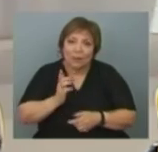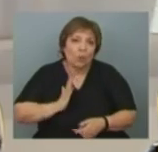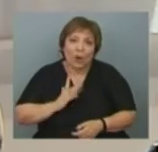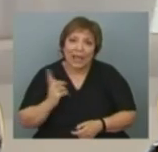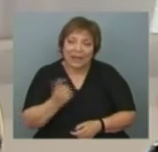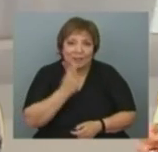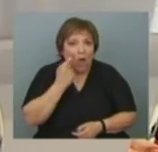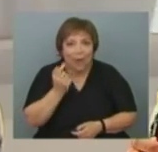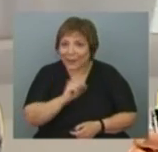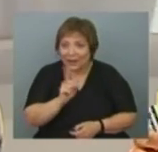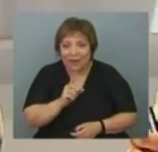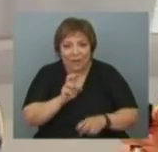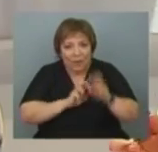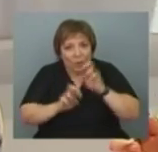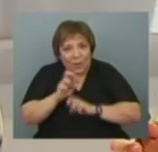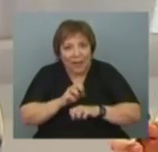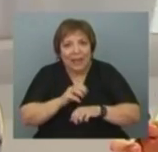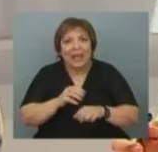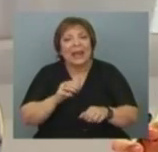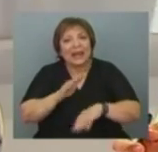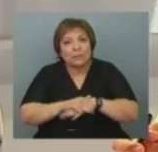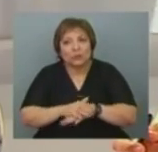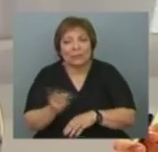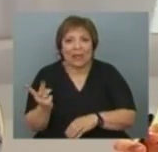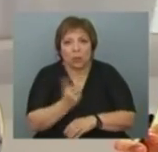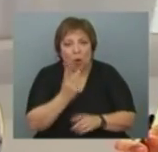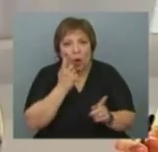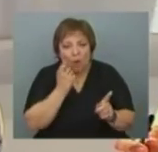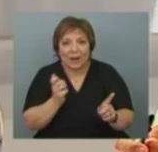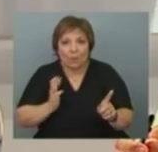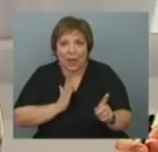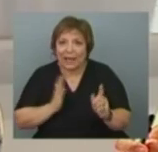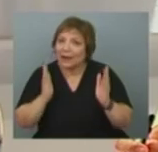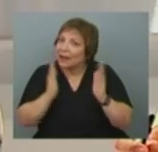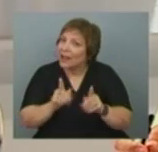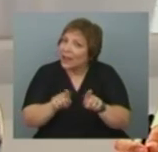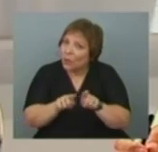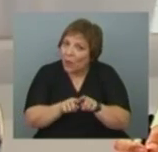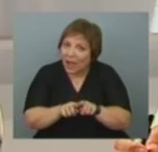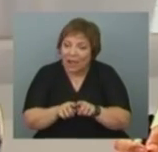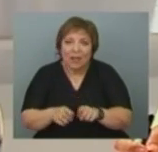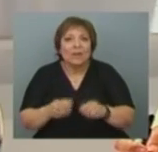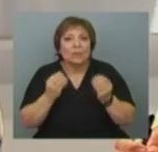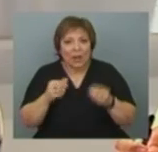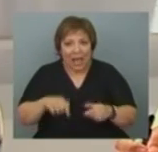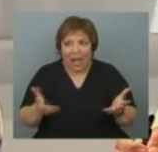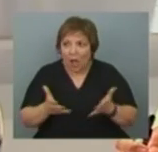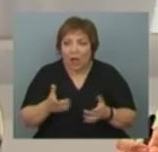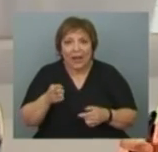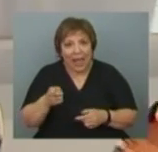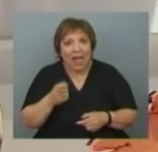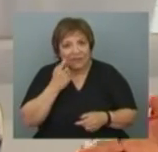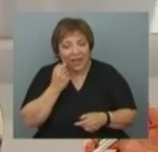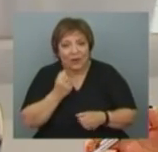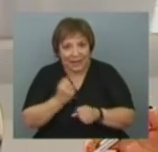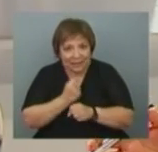mujeres. ¿Va a haber una búsqueda de corresponsabilidad entre, bueno, la mujer, el varón, que también está teniendo un nuevo rol en la sociedad,